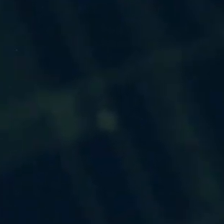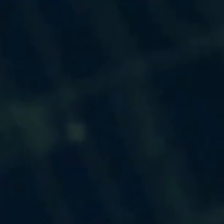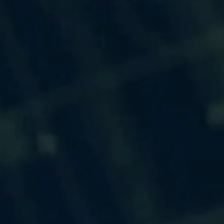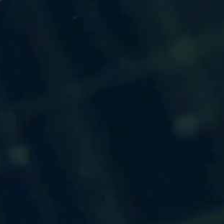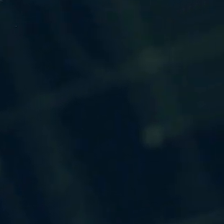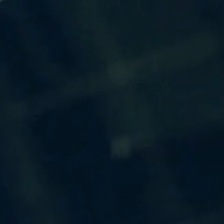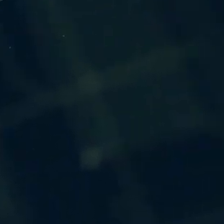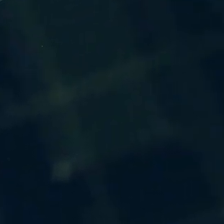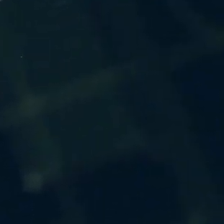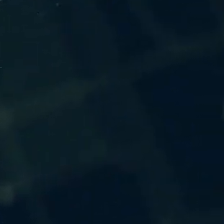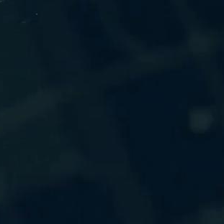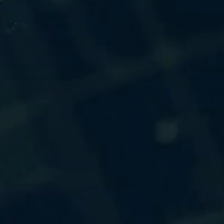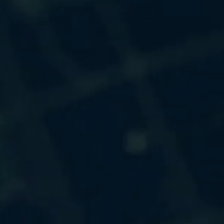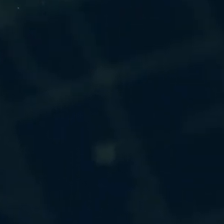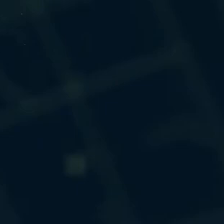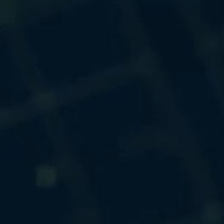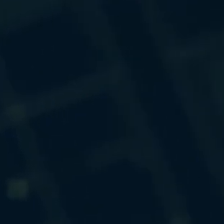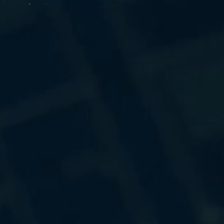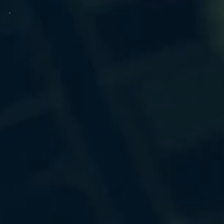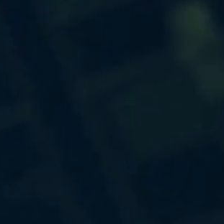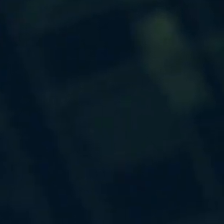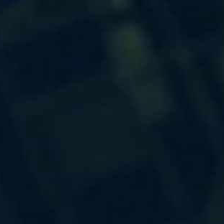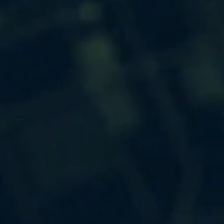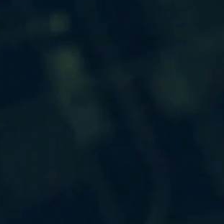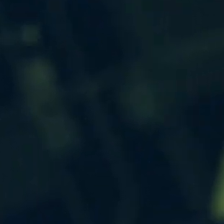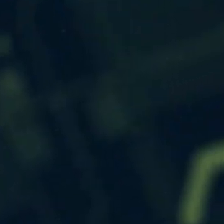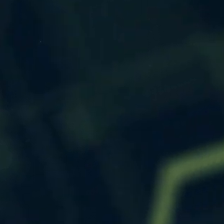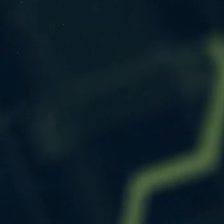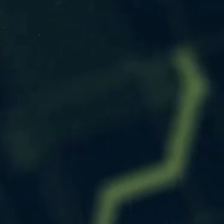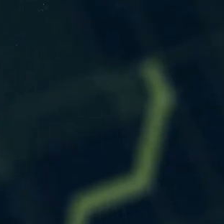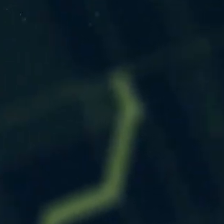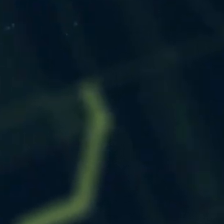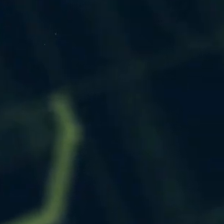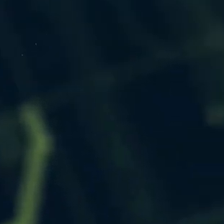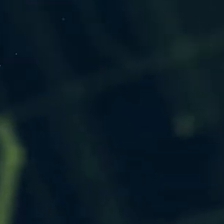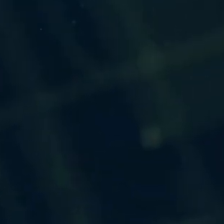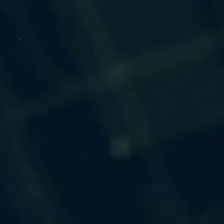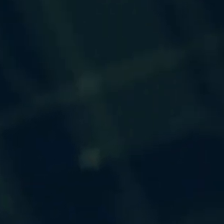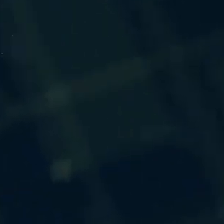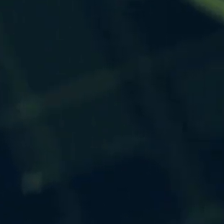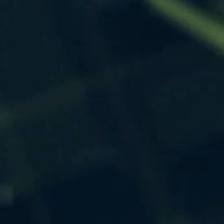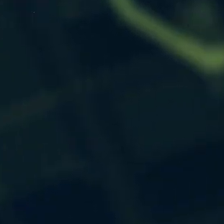Universidad del Magdalena aún más incluyente e innovadora